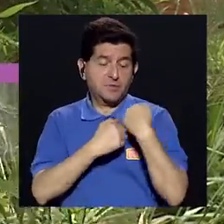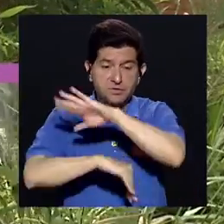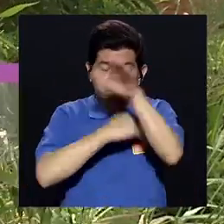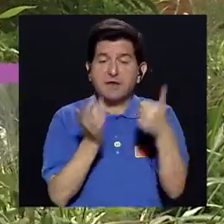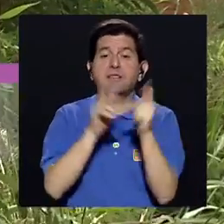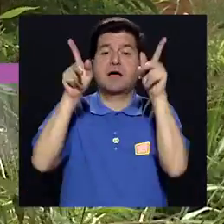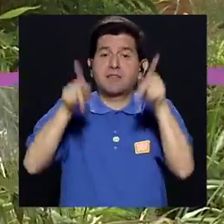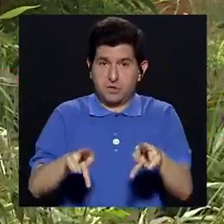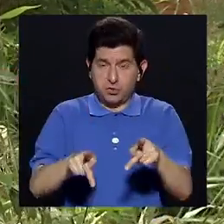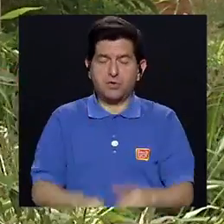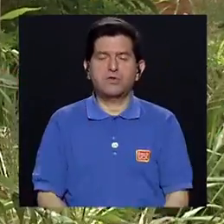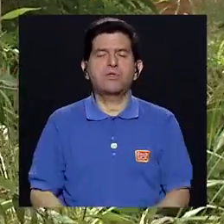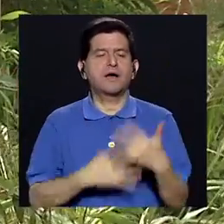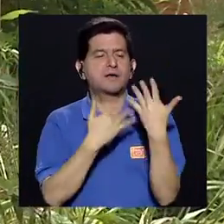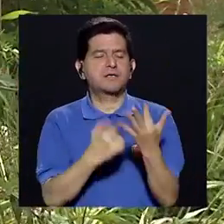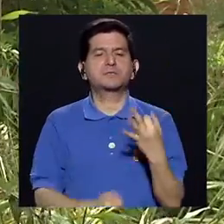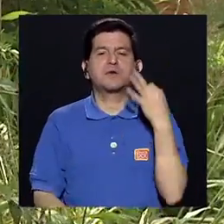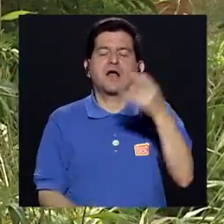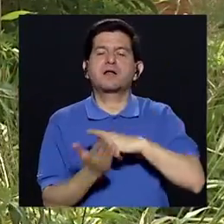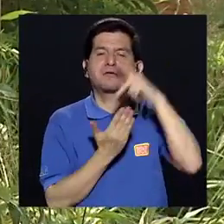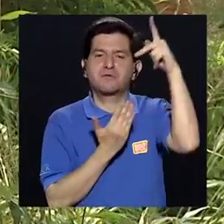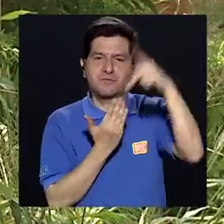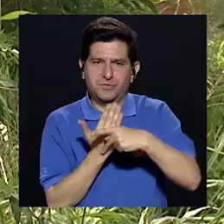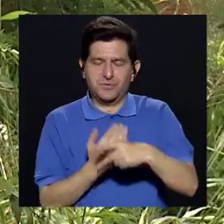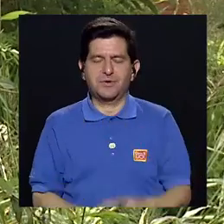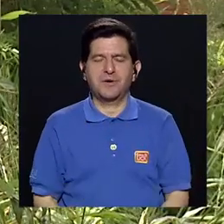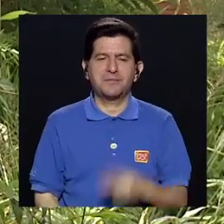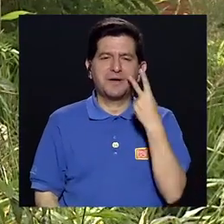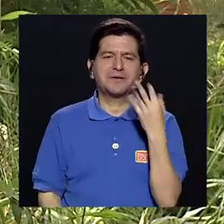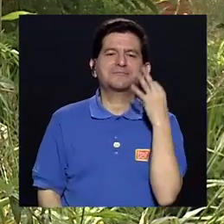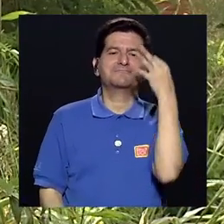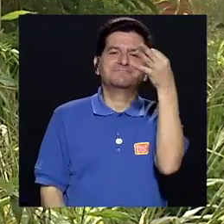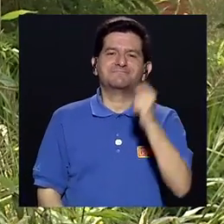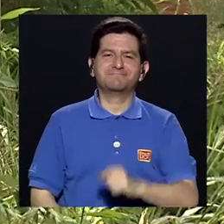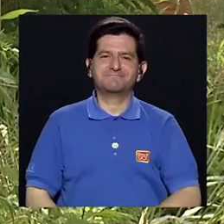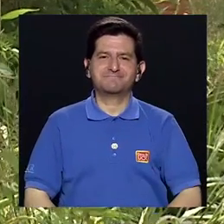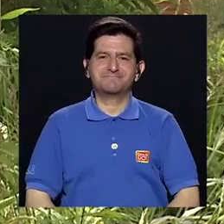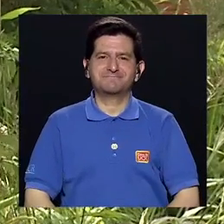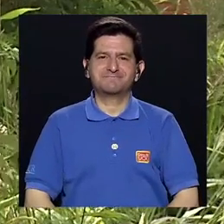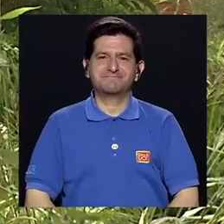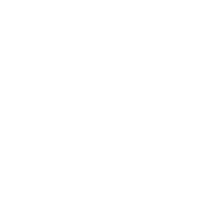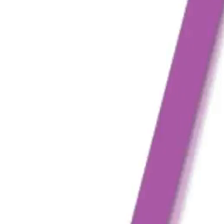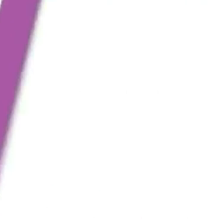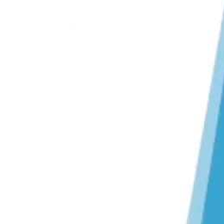una responsabilidad De todos Y los esperamos En nuestra siguiente edición Hasta la próxima